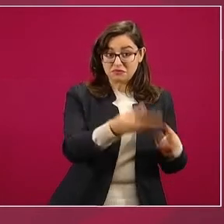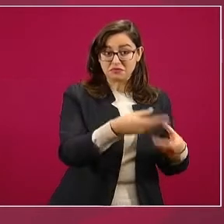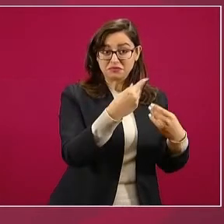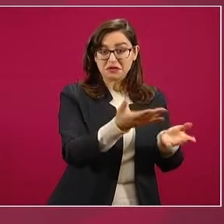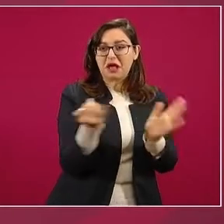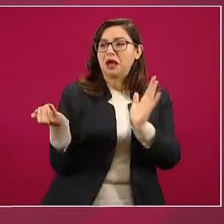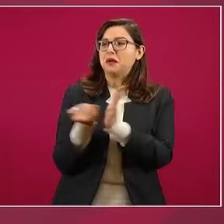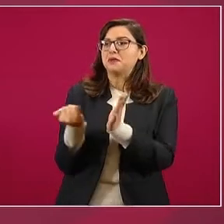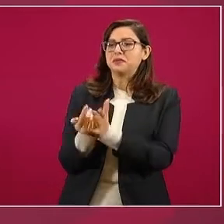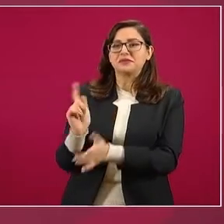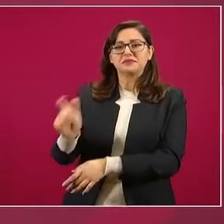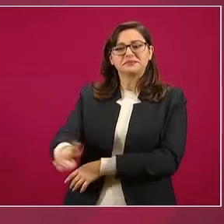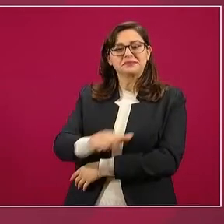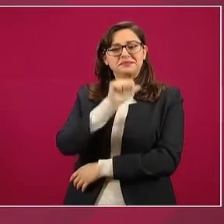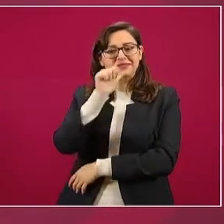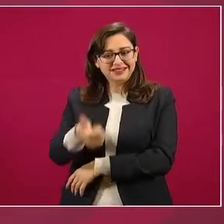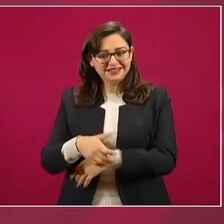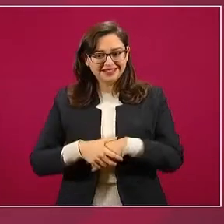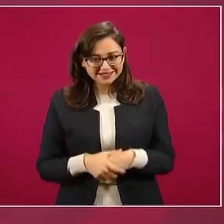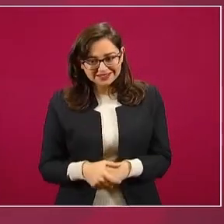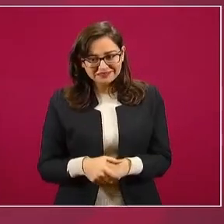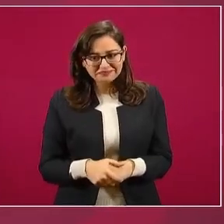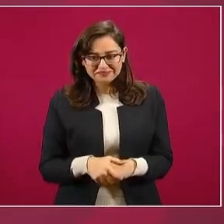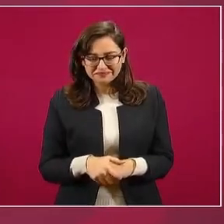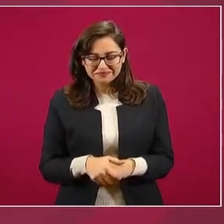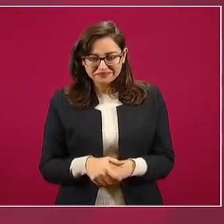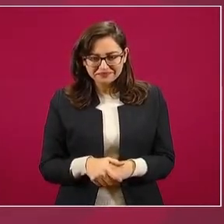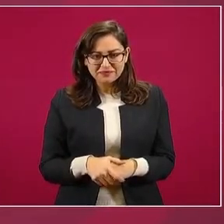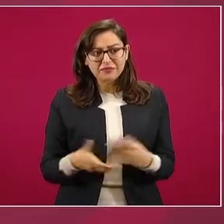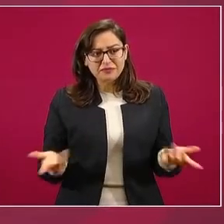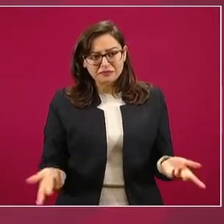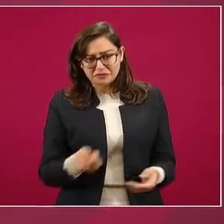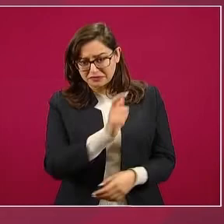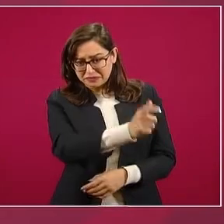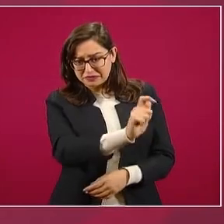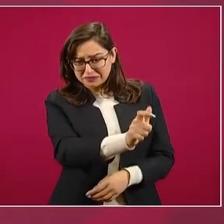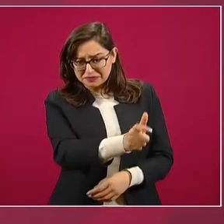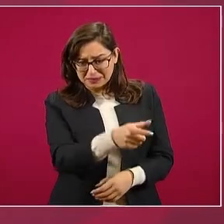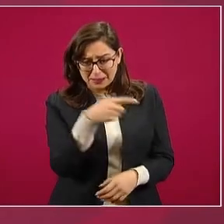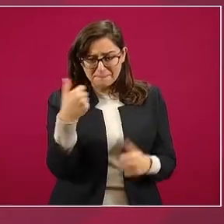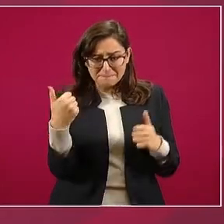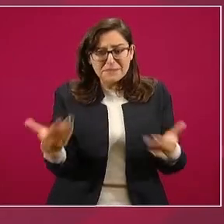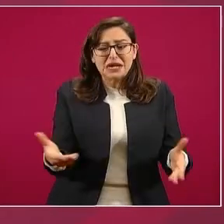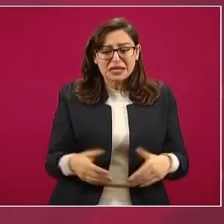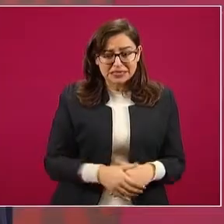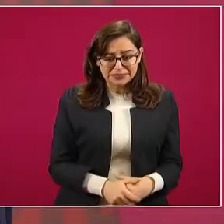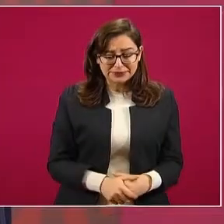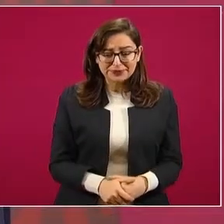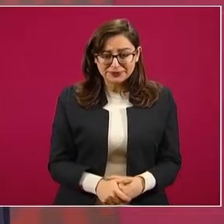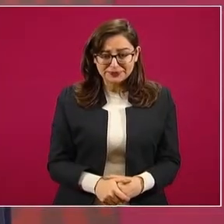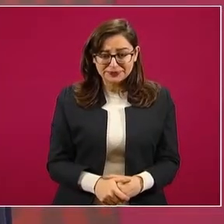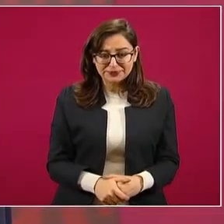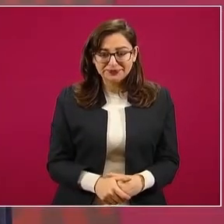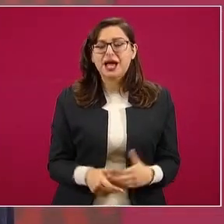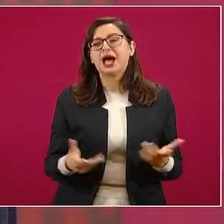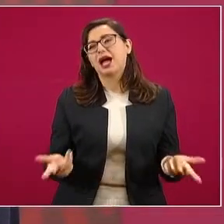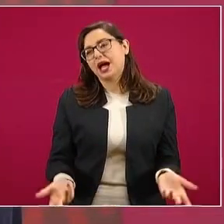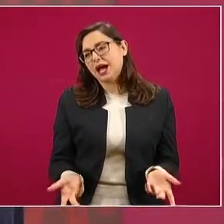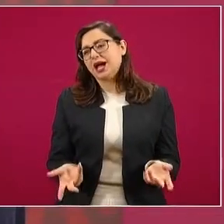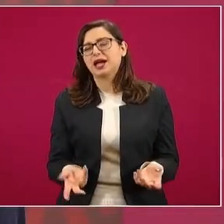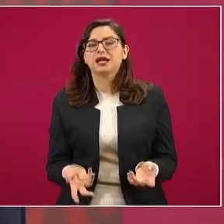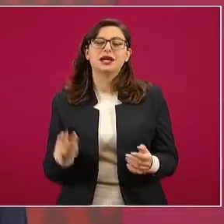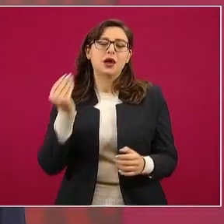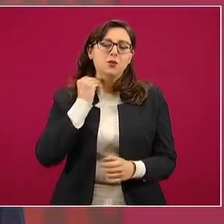¿Y para qué utilizaban ese dinero? Pues para los gastos de abogados